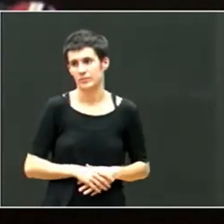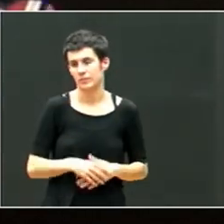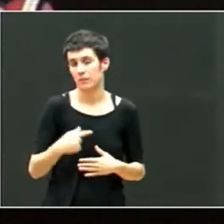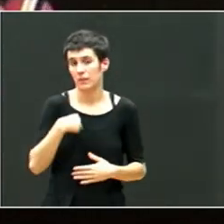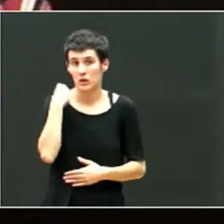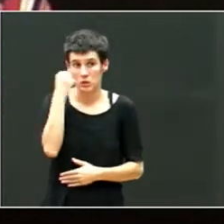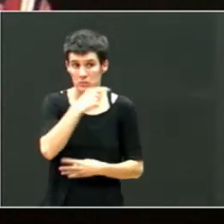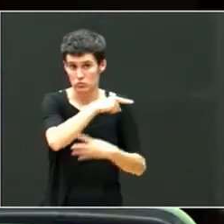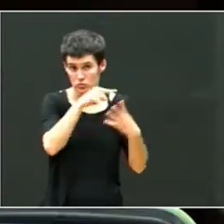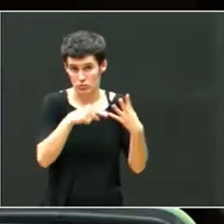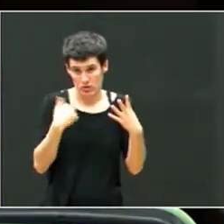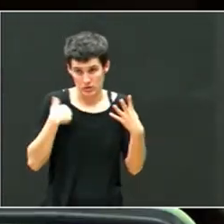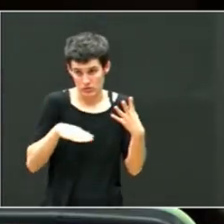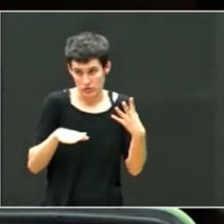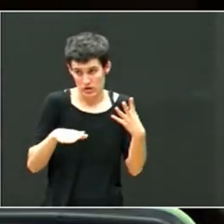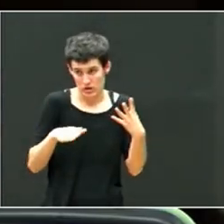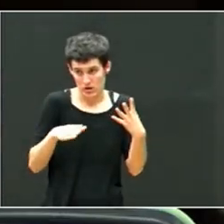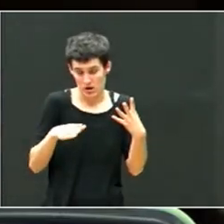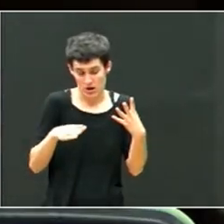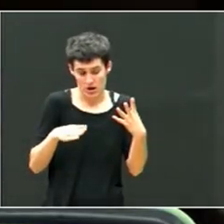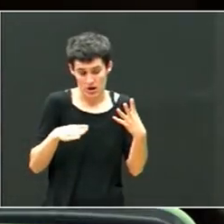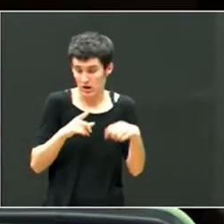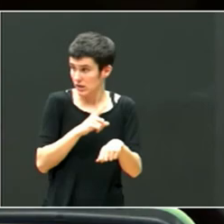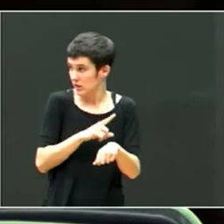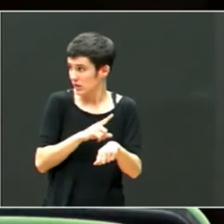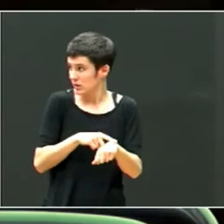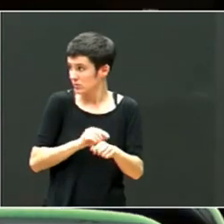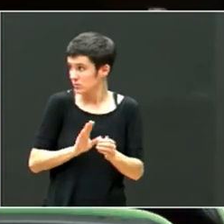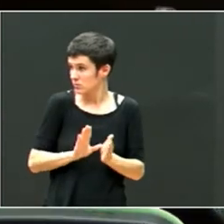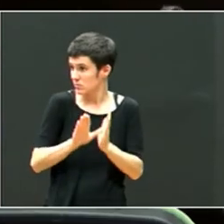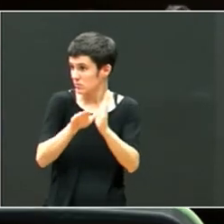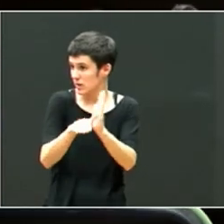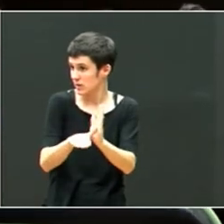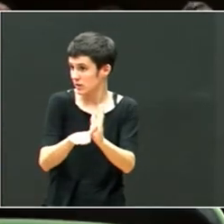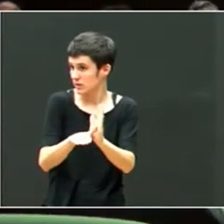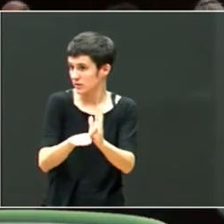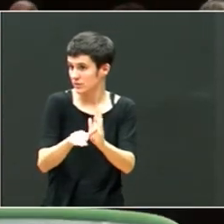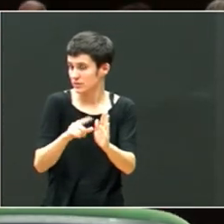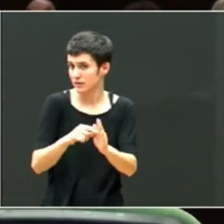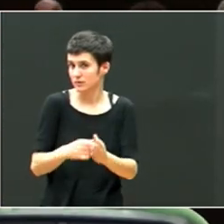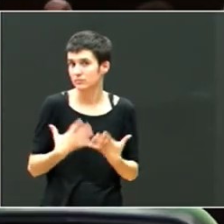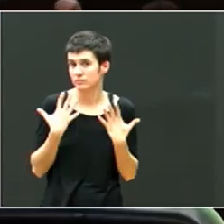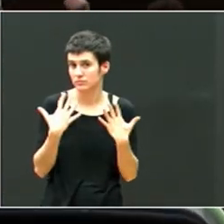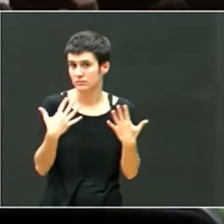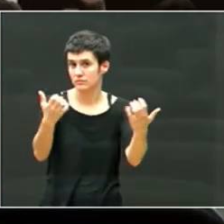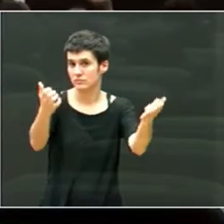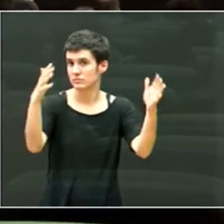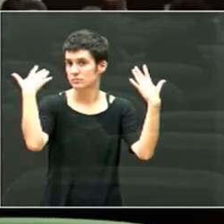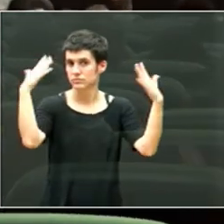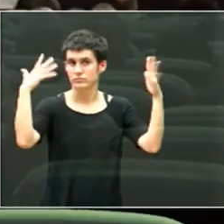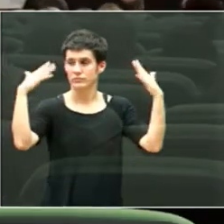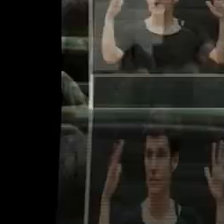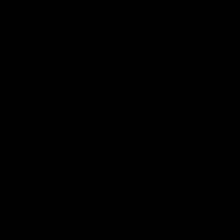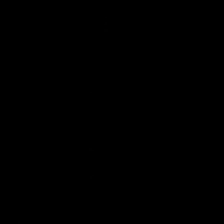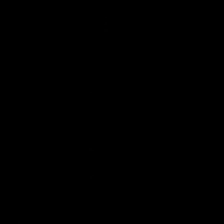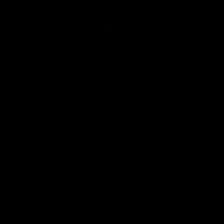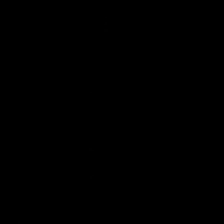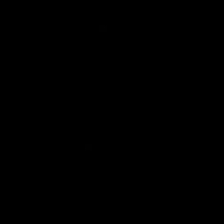estas recetas, bueno, me he pasado un par de minutos y... ¡Tú está listo! ¡Gracias! Gracias.